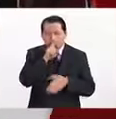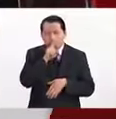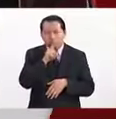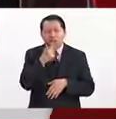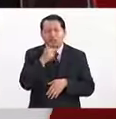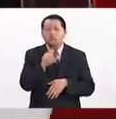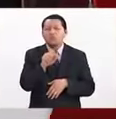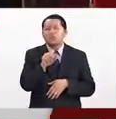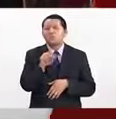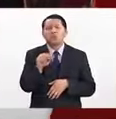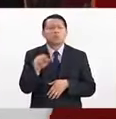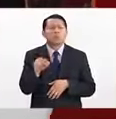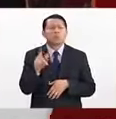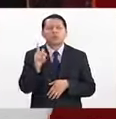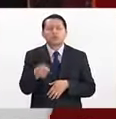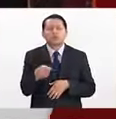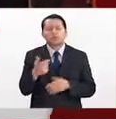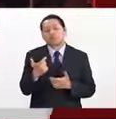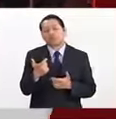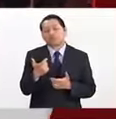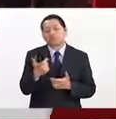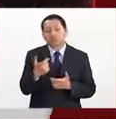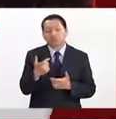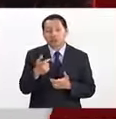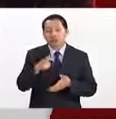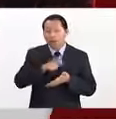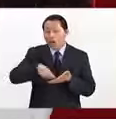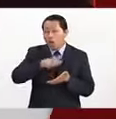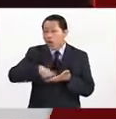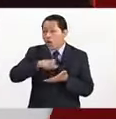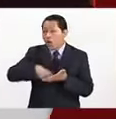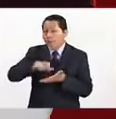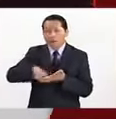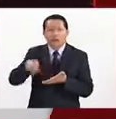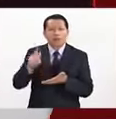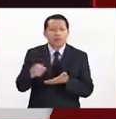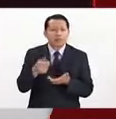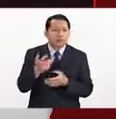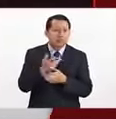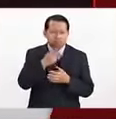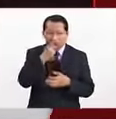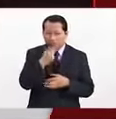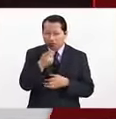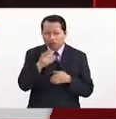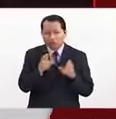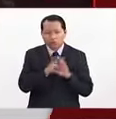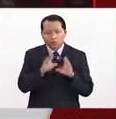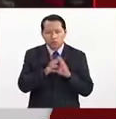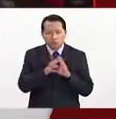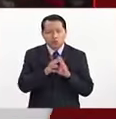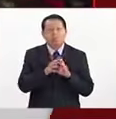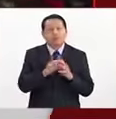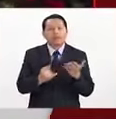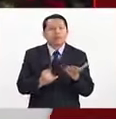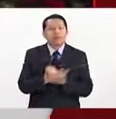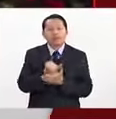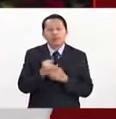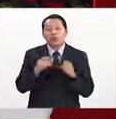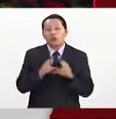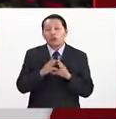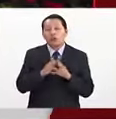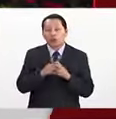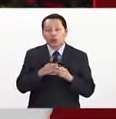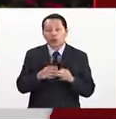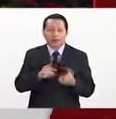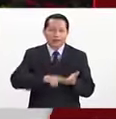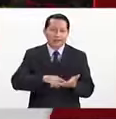no, no, dice, los consumidores parten básicamente, dice, su... toman decisiones de acuerdo a